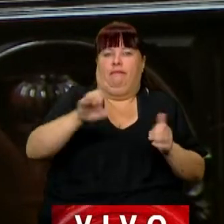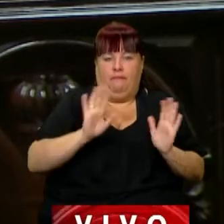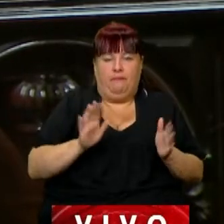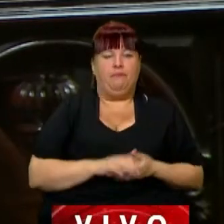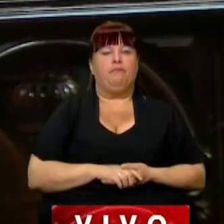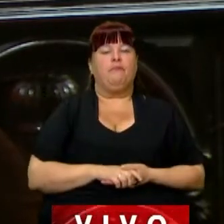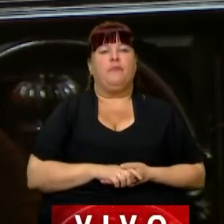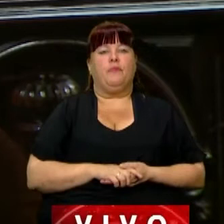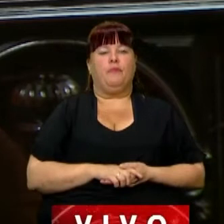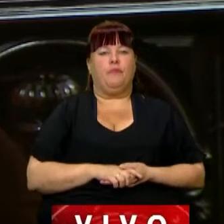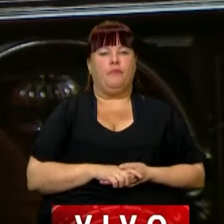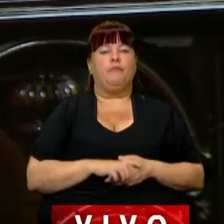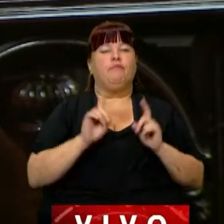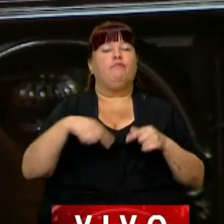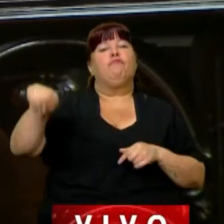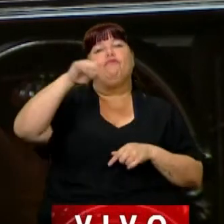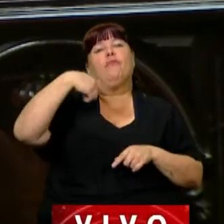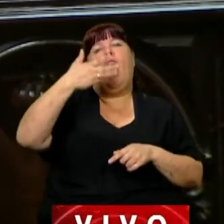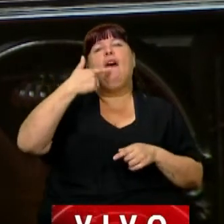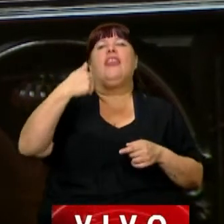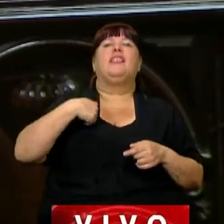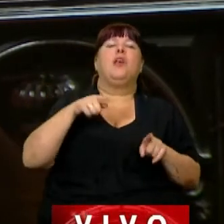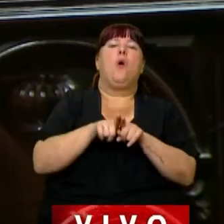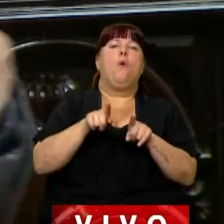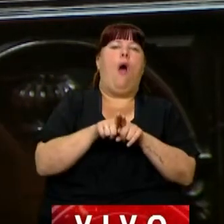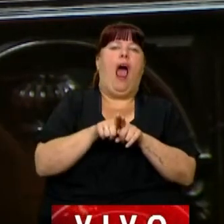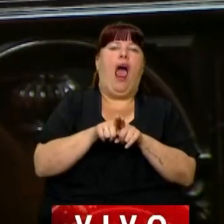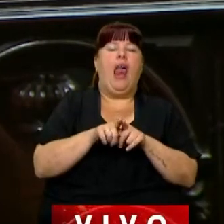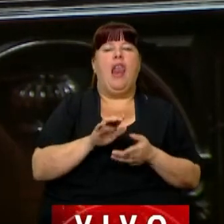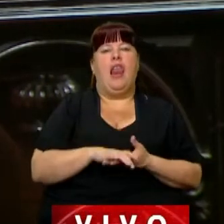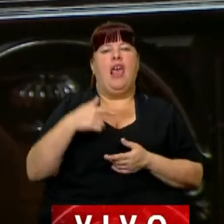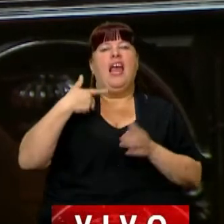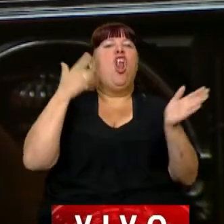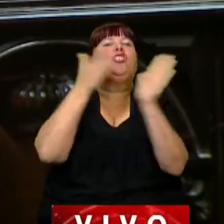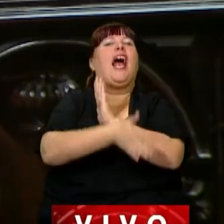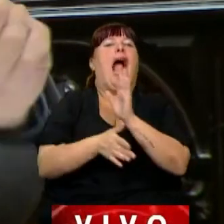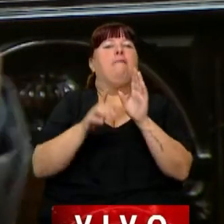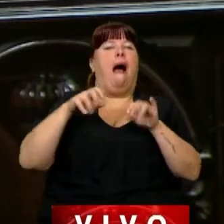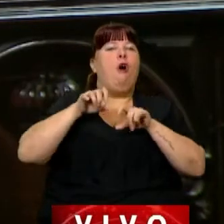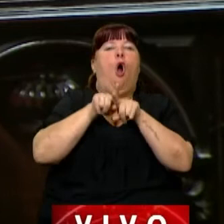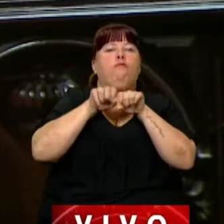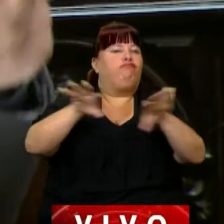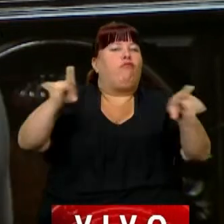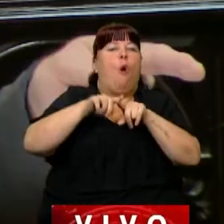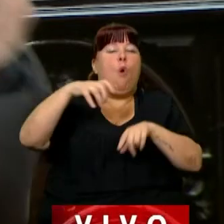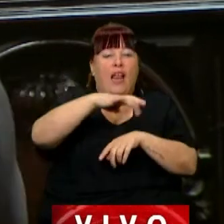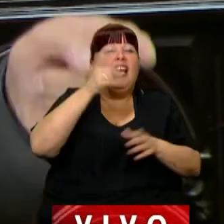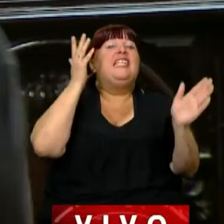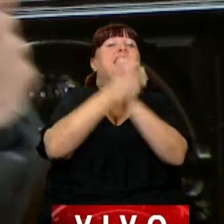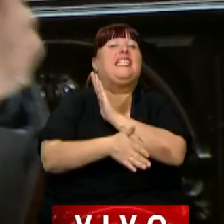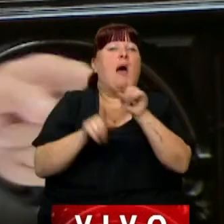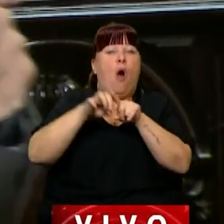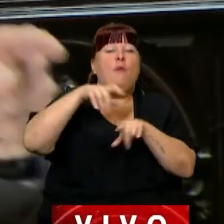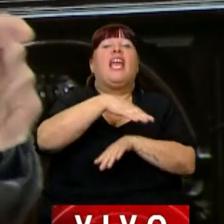Y a quienes nos tratan o nos dicen que huimos como cucaracha, yo les digo que los que huyeron como